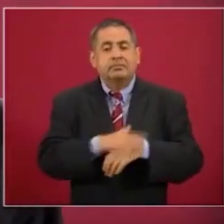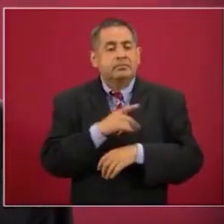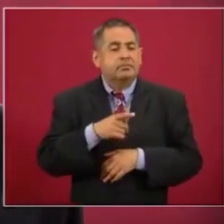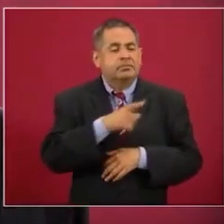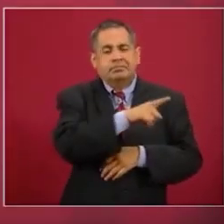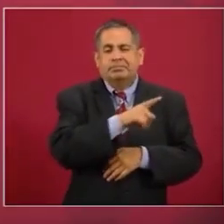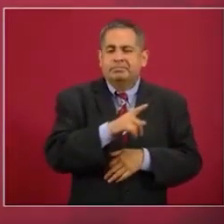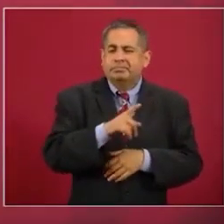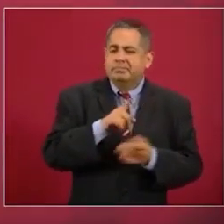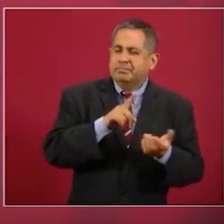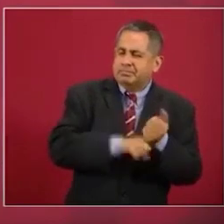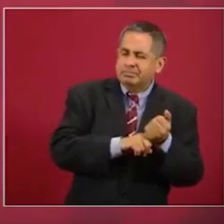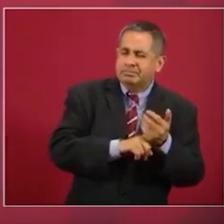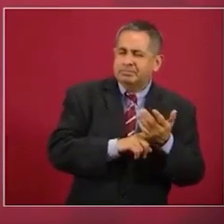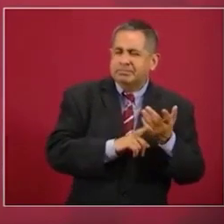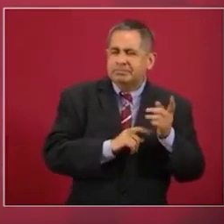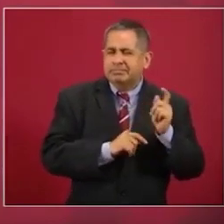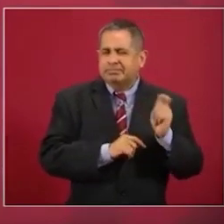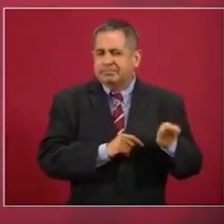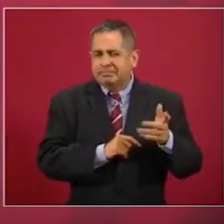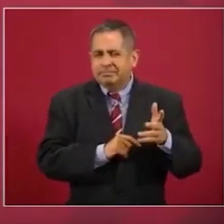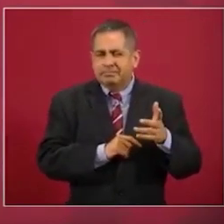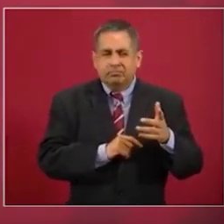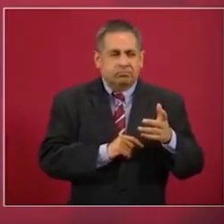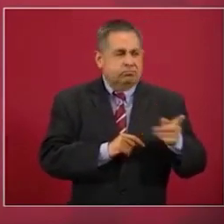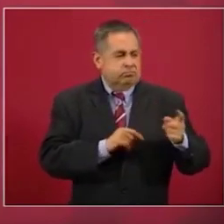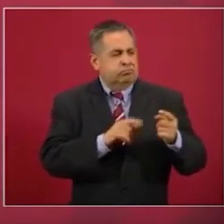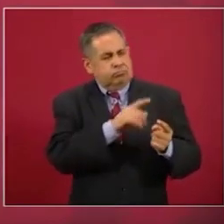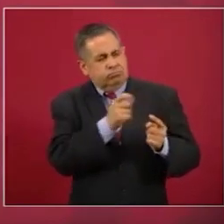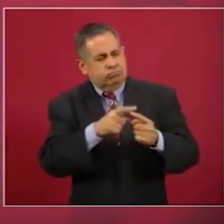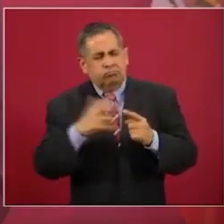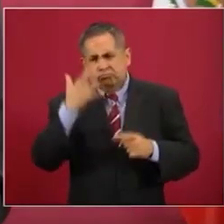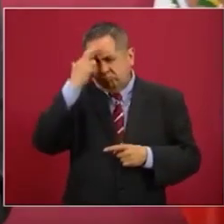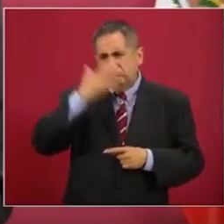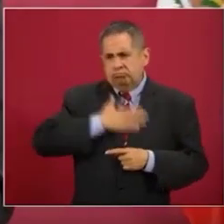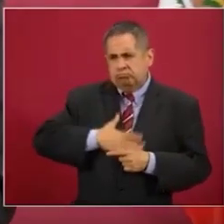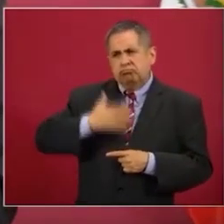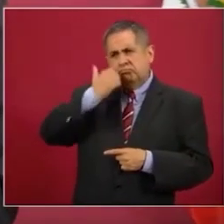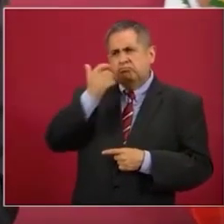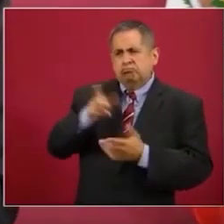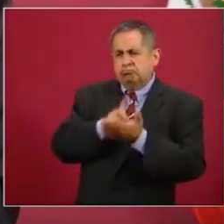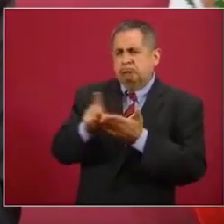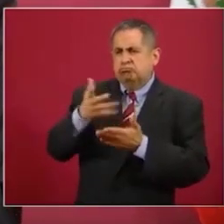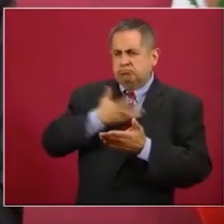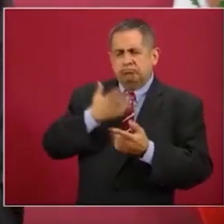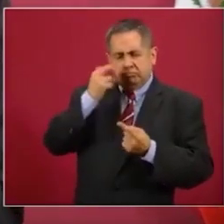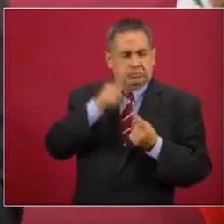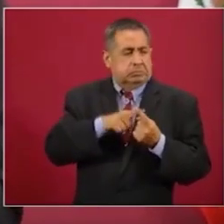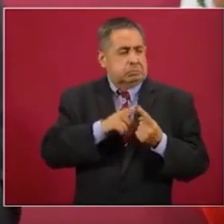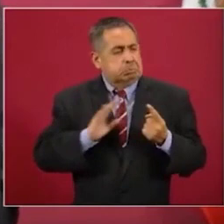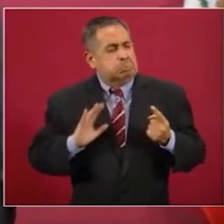mezclan demandas justas con